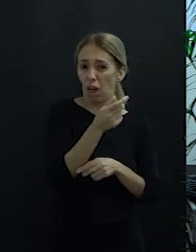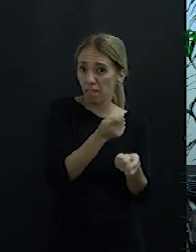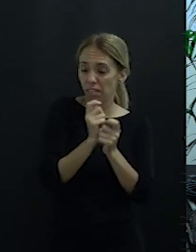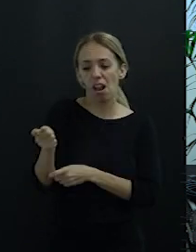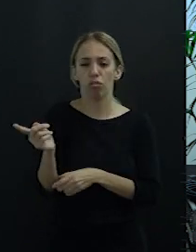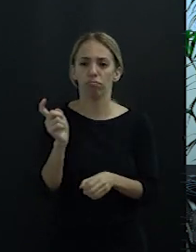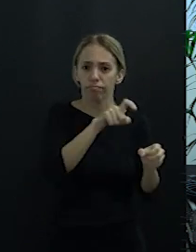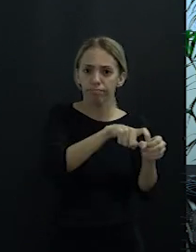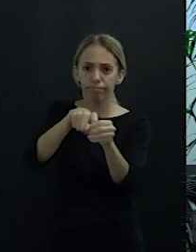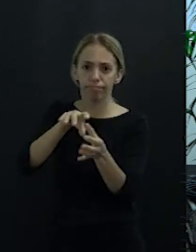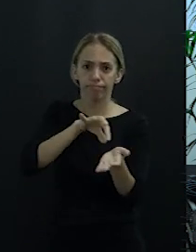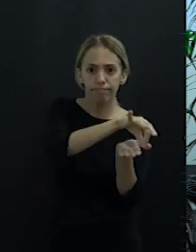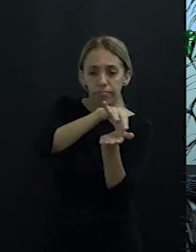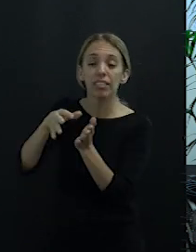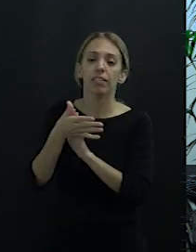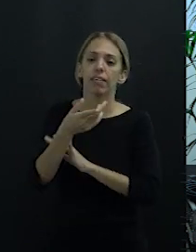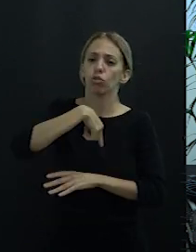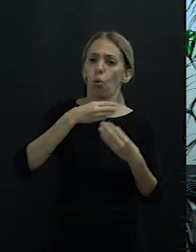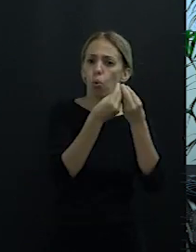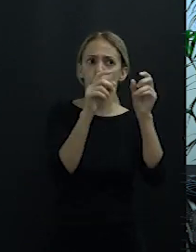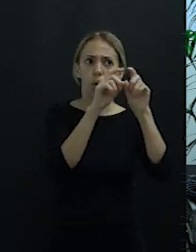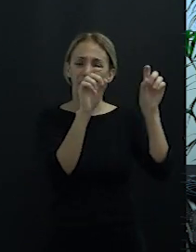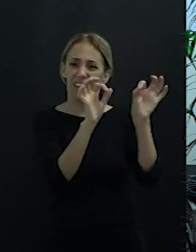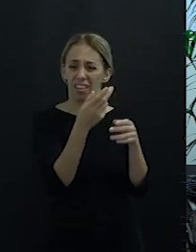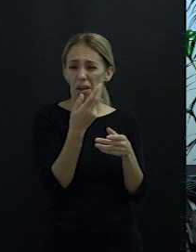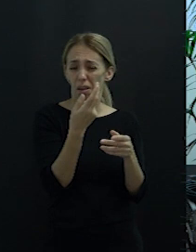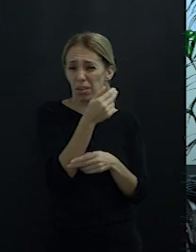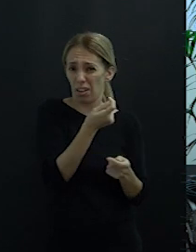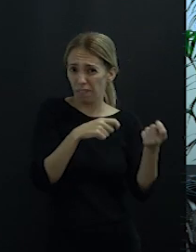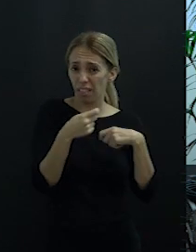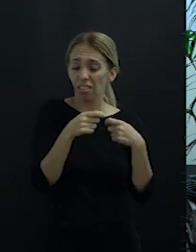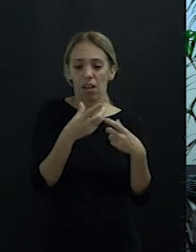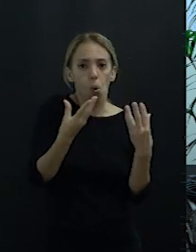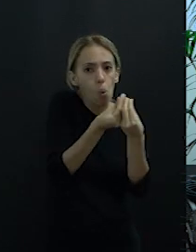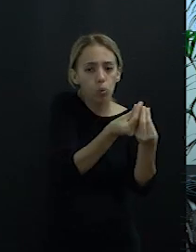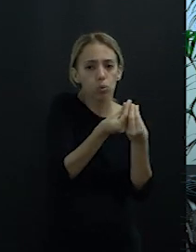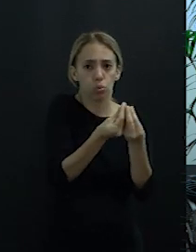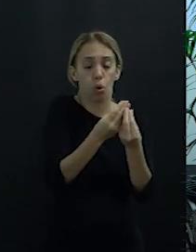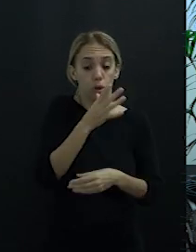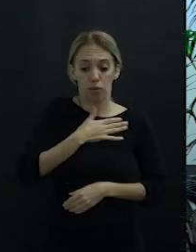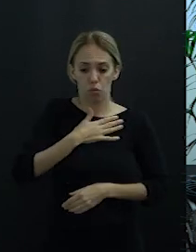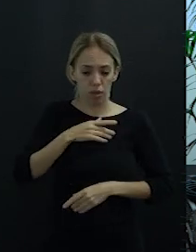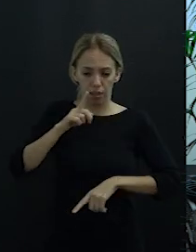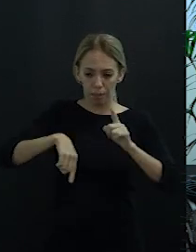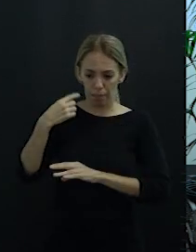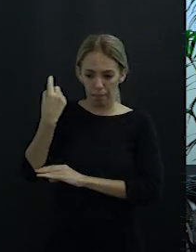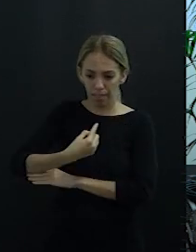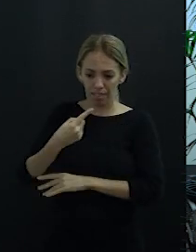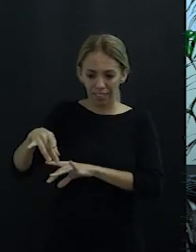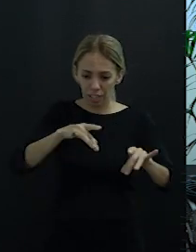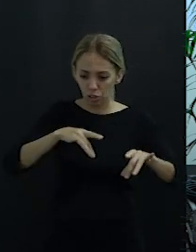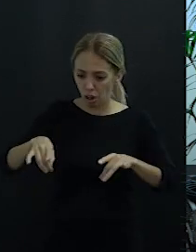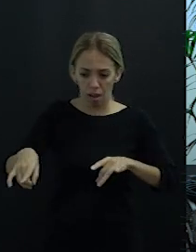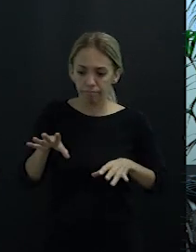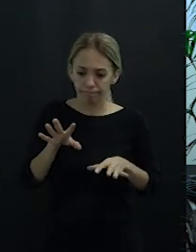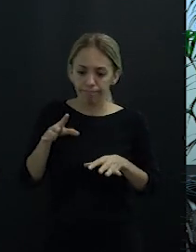juntos con las cofradías. Porque son los elementos territoriales sobre los que nos basamos. Aparte de la chalana,